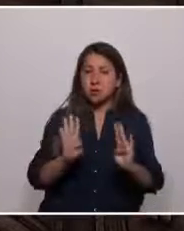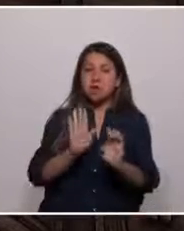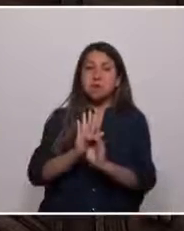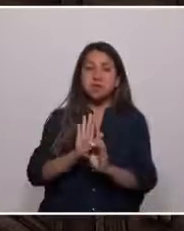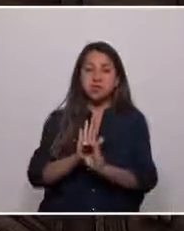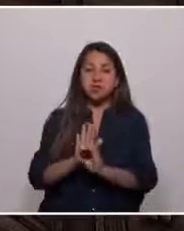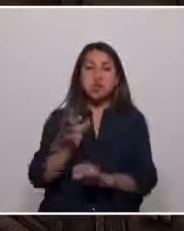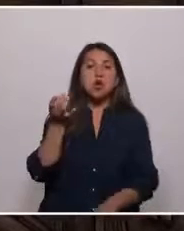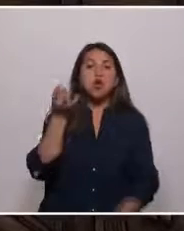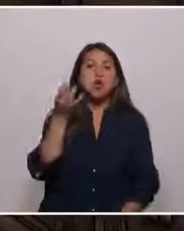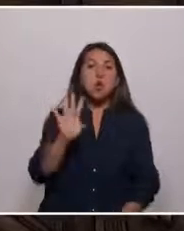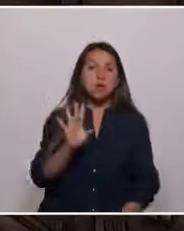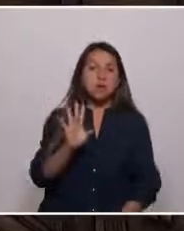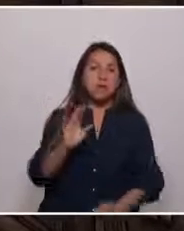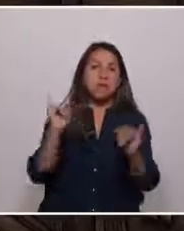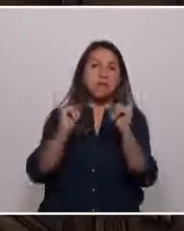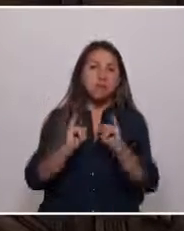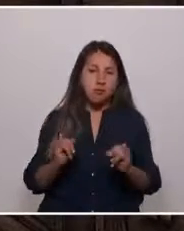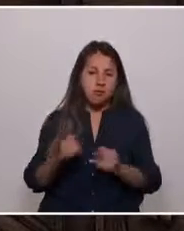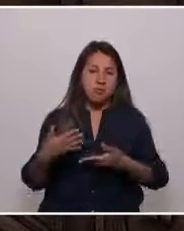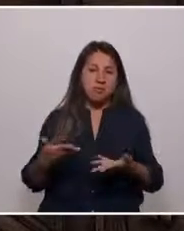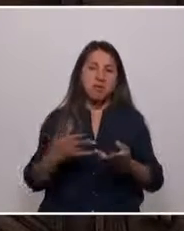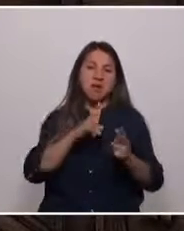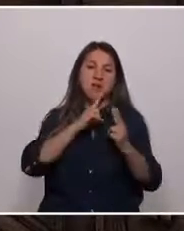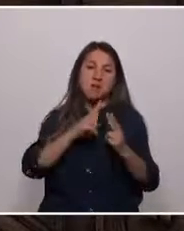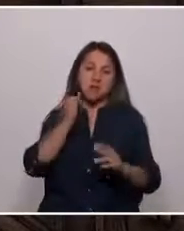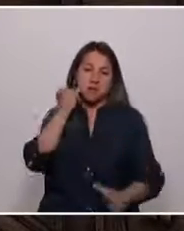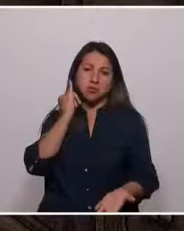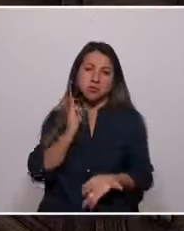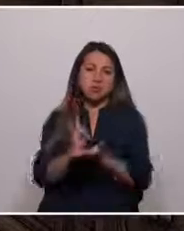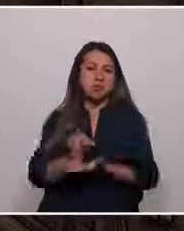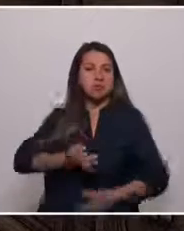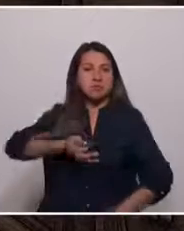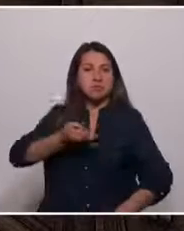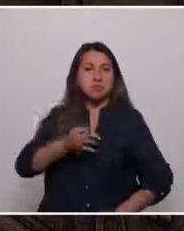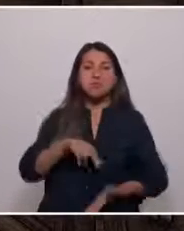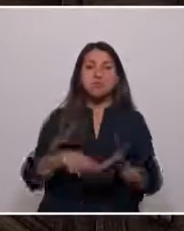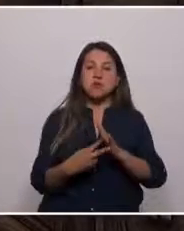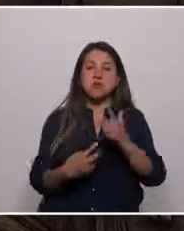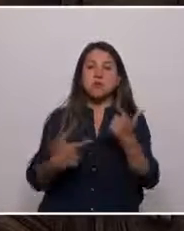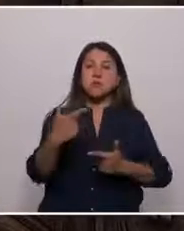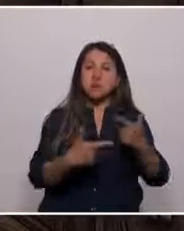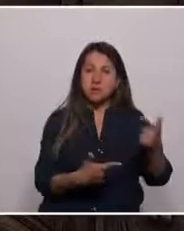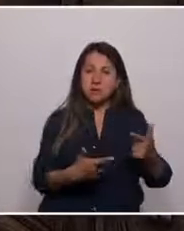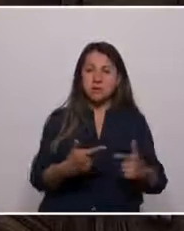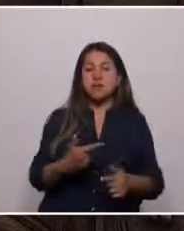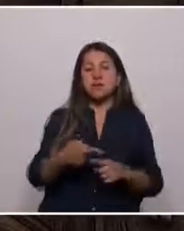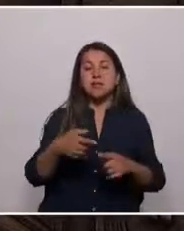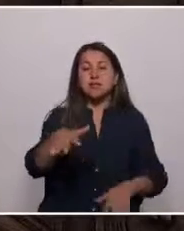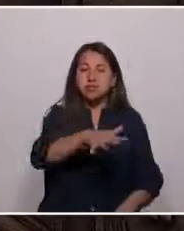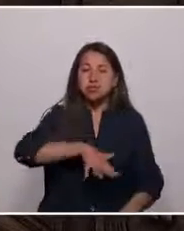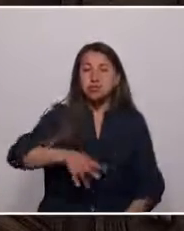el único camino posible para dar una respuesta institucional a la crisis política y social que vive el país.